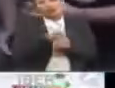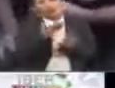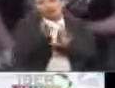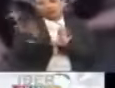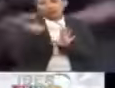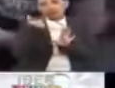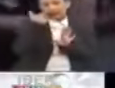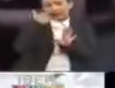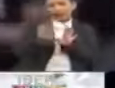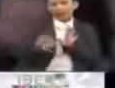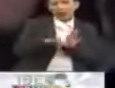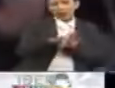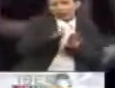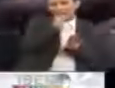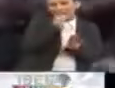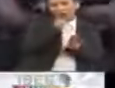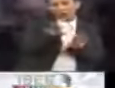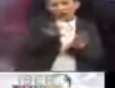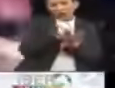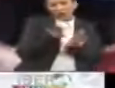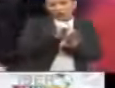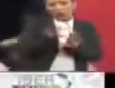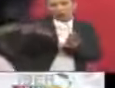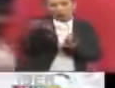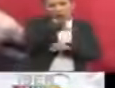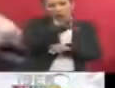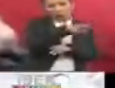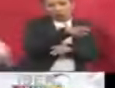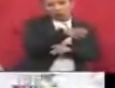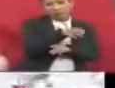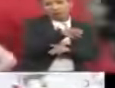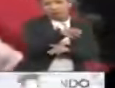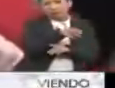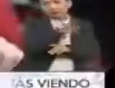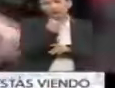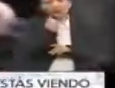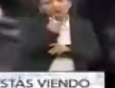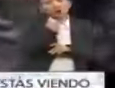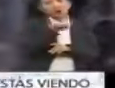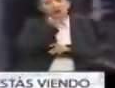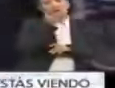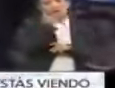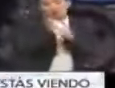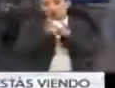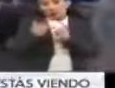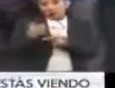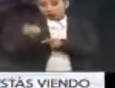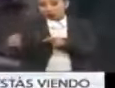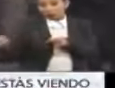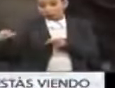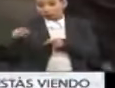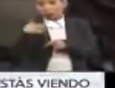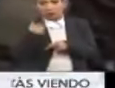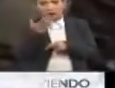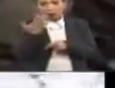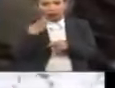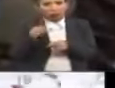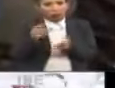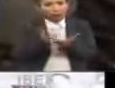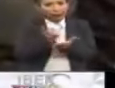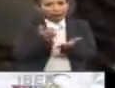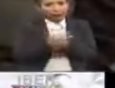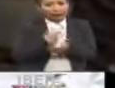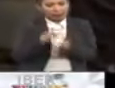atípica, como digo, ya han caído los restamentos de la política tradicional brasileña, y lo que vamos a ver, yo creo,